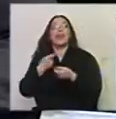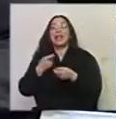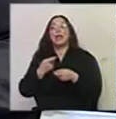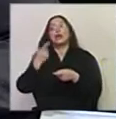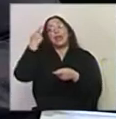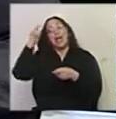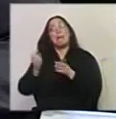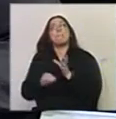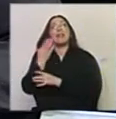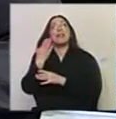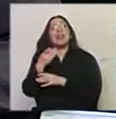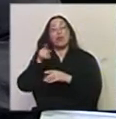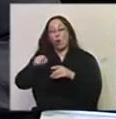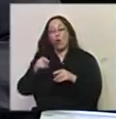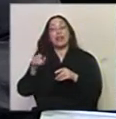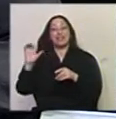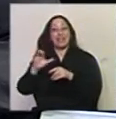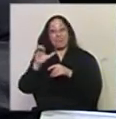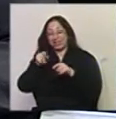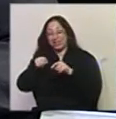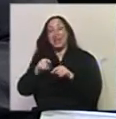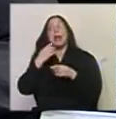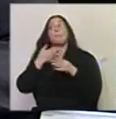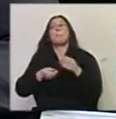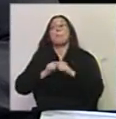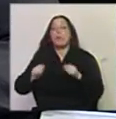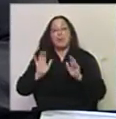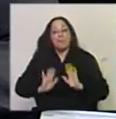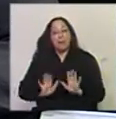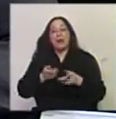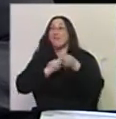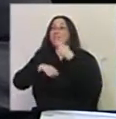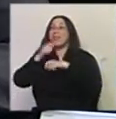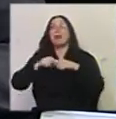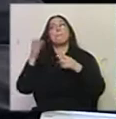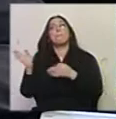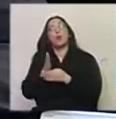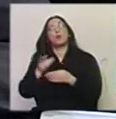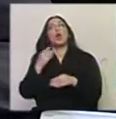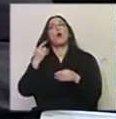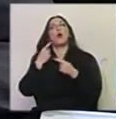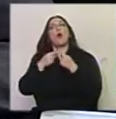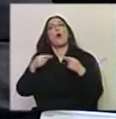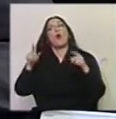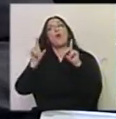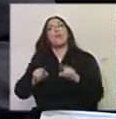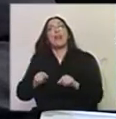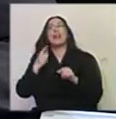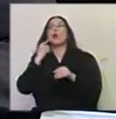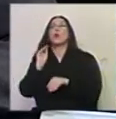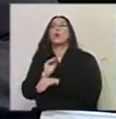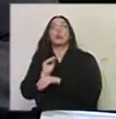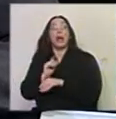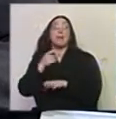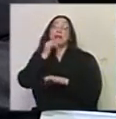la oportunidad de prepararse de la mejor manera posible para ir a vender sus productos o su oferta cultural, en este caso, a San Pablo,